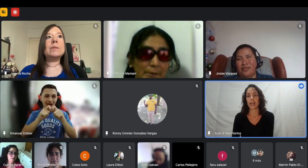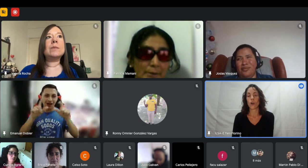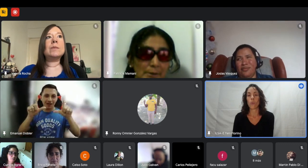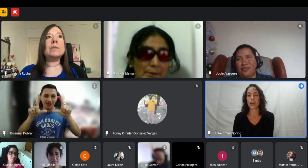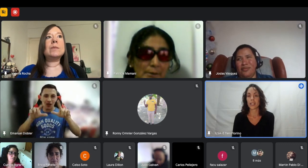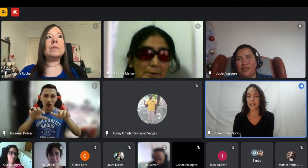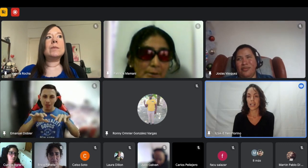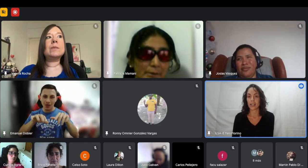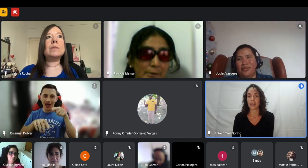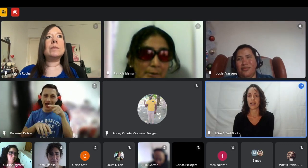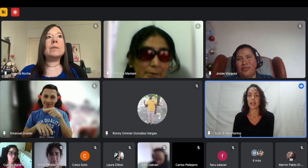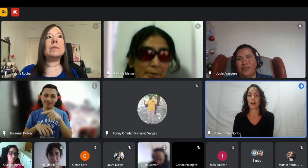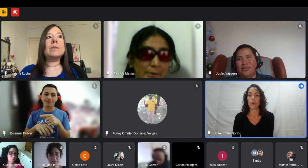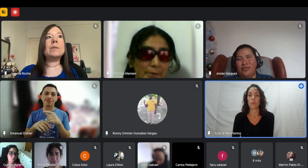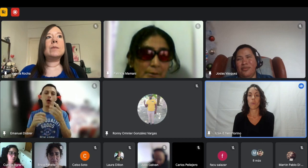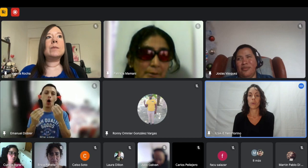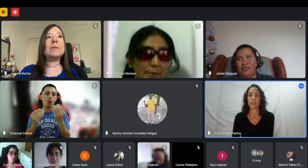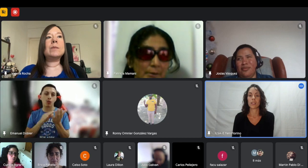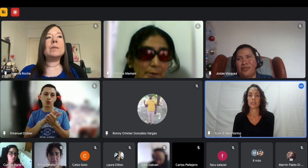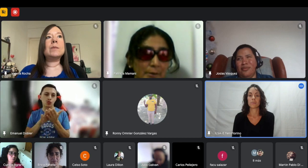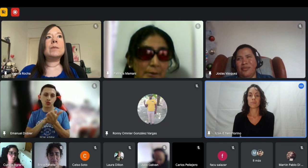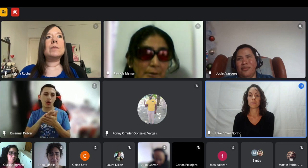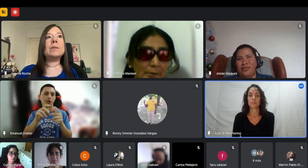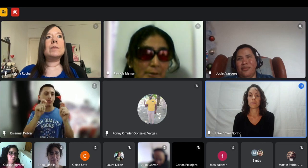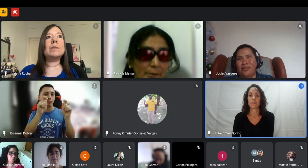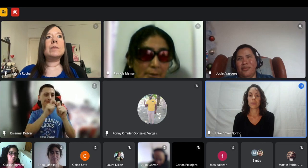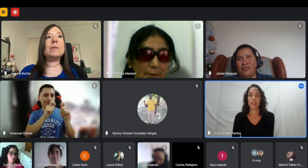informativa cómo arreglarla a la compu